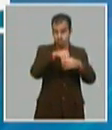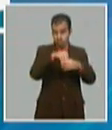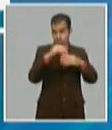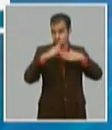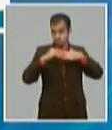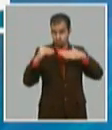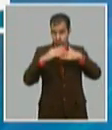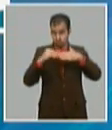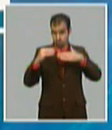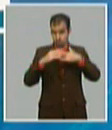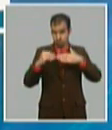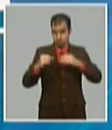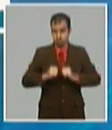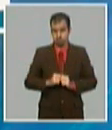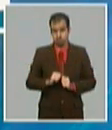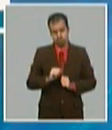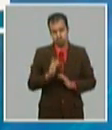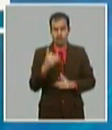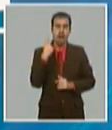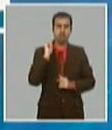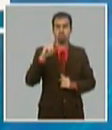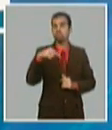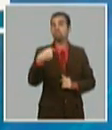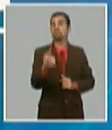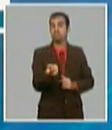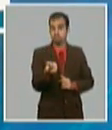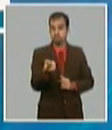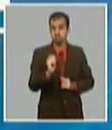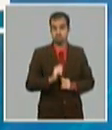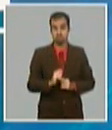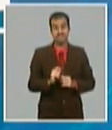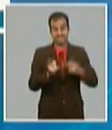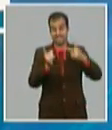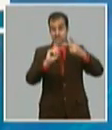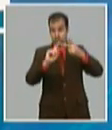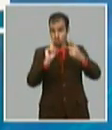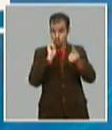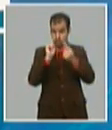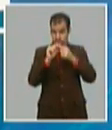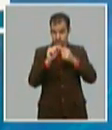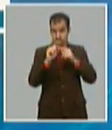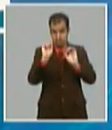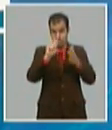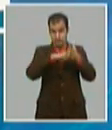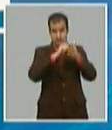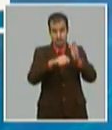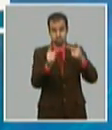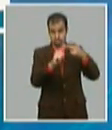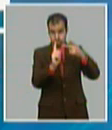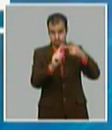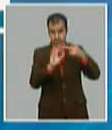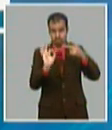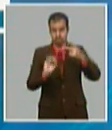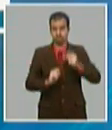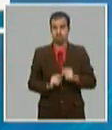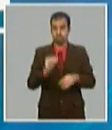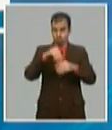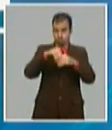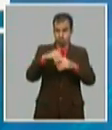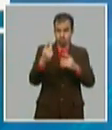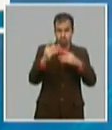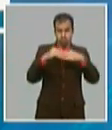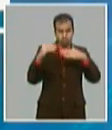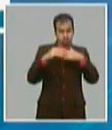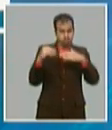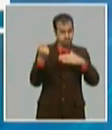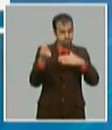que proyectamos recibir para el próximo año, que sería un segundo objetivo del plan, los ingresos en divisas estamos